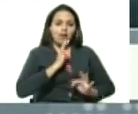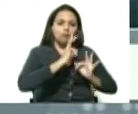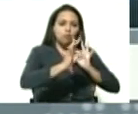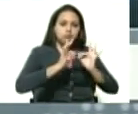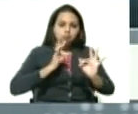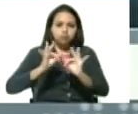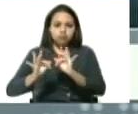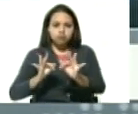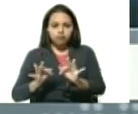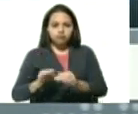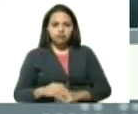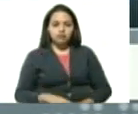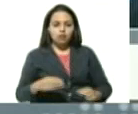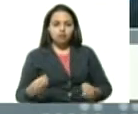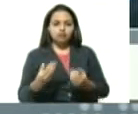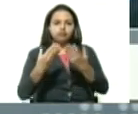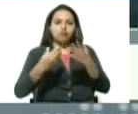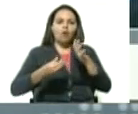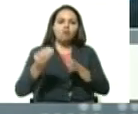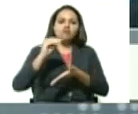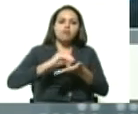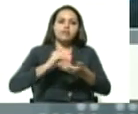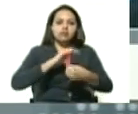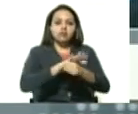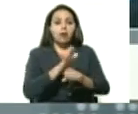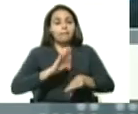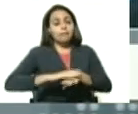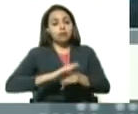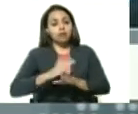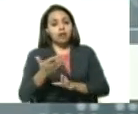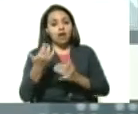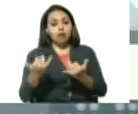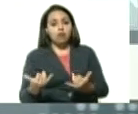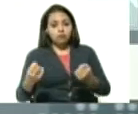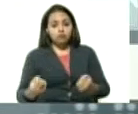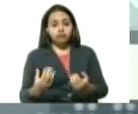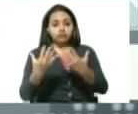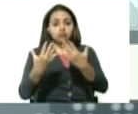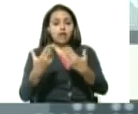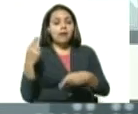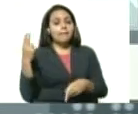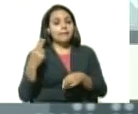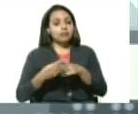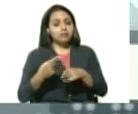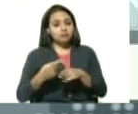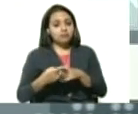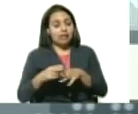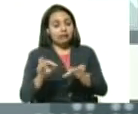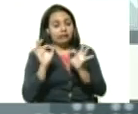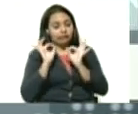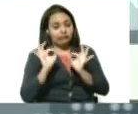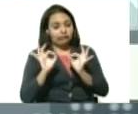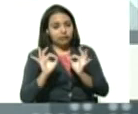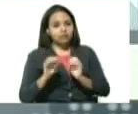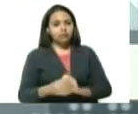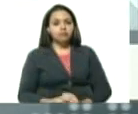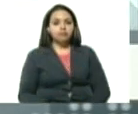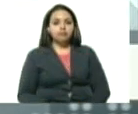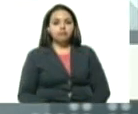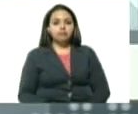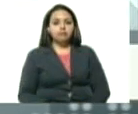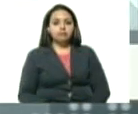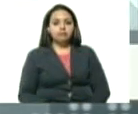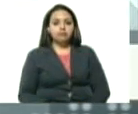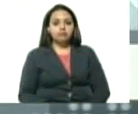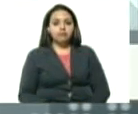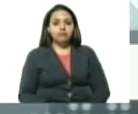del rebrote que tenemos, porque tenemos un rebrote delicado, delicado. Y para que la